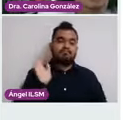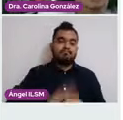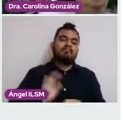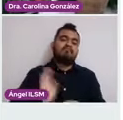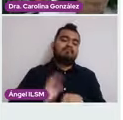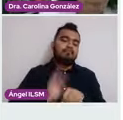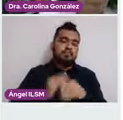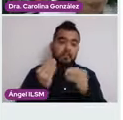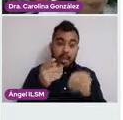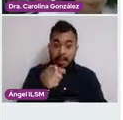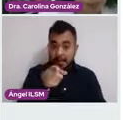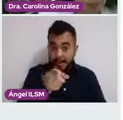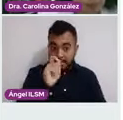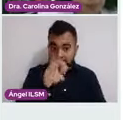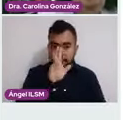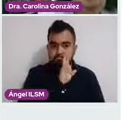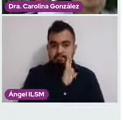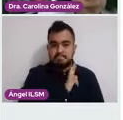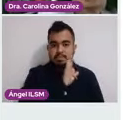nivel privado. Siguiente.